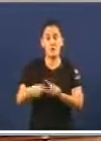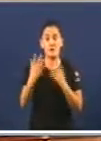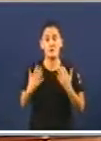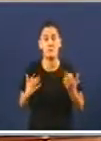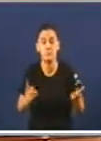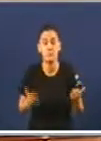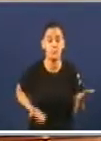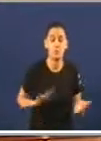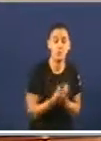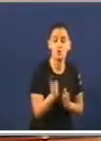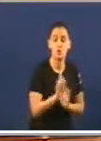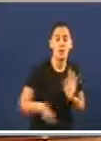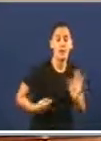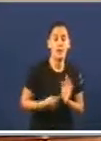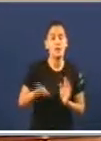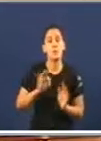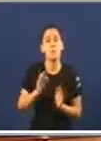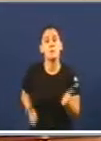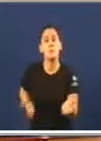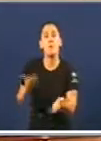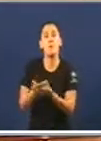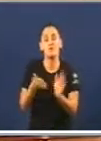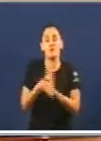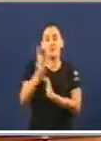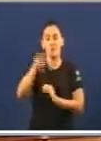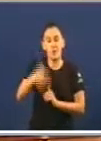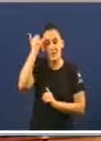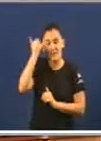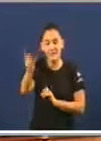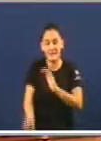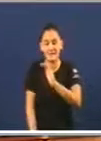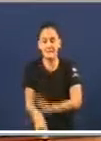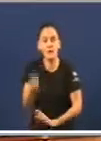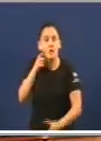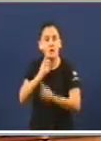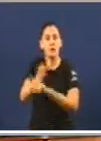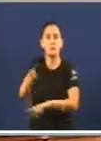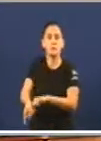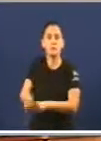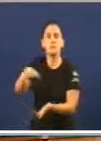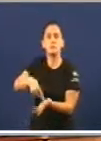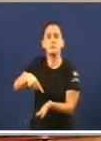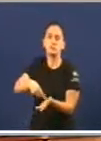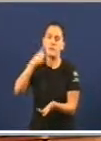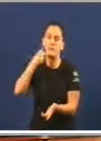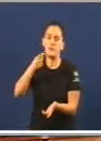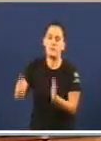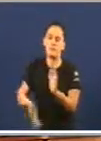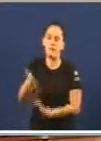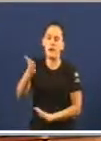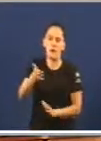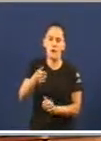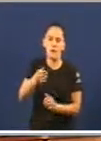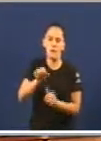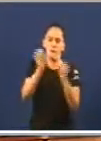e as mocións son iniciativas que se ponen en marcha precisamente para instar o goberno a actuar nun determinado sentido. Mas